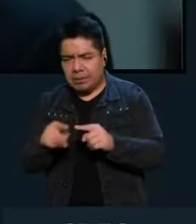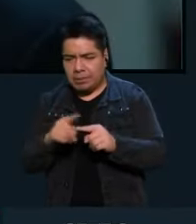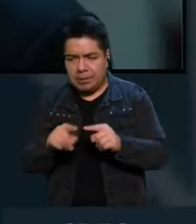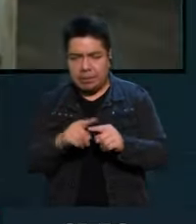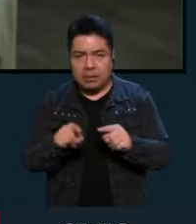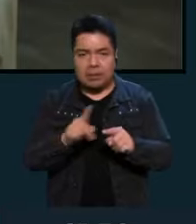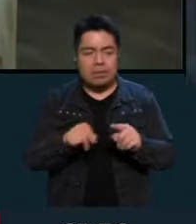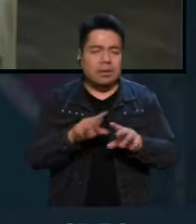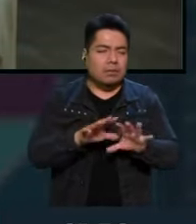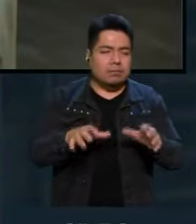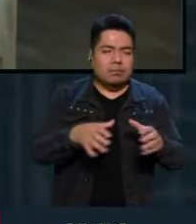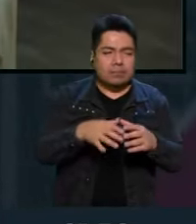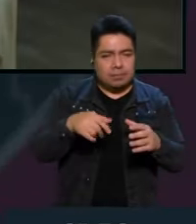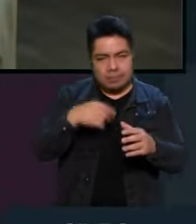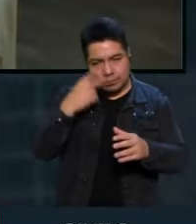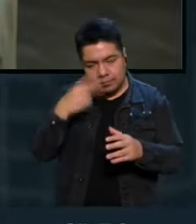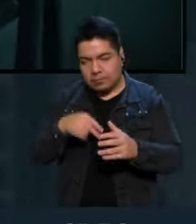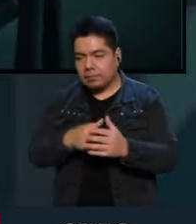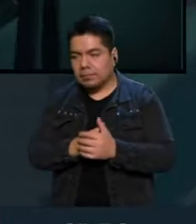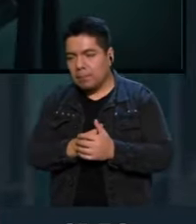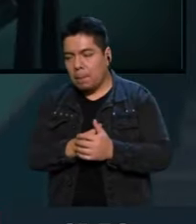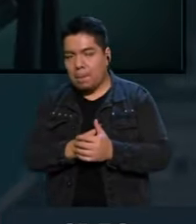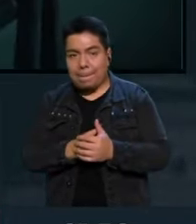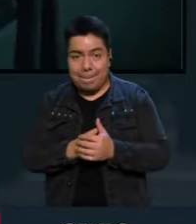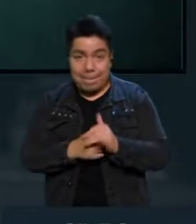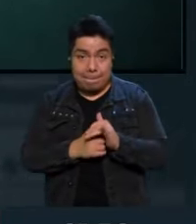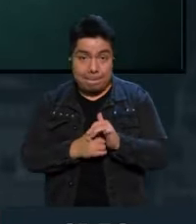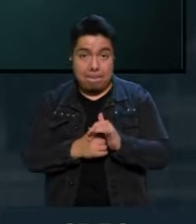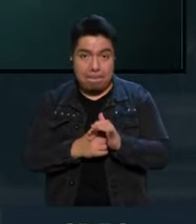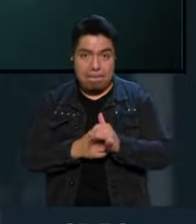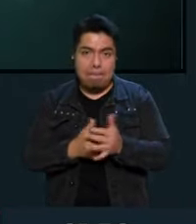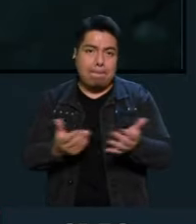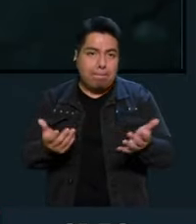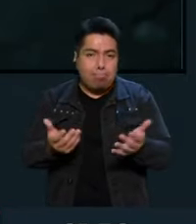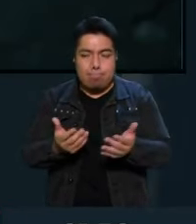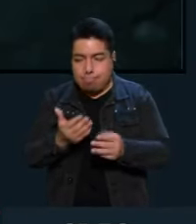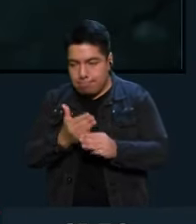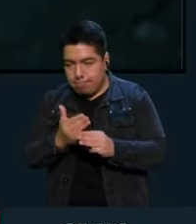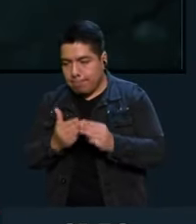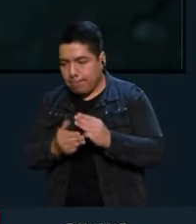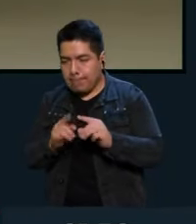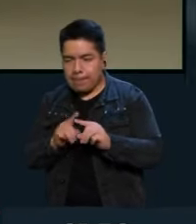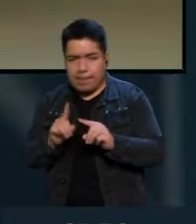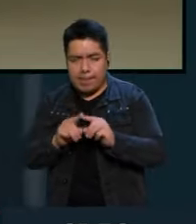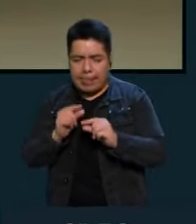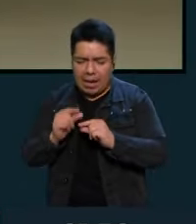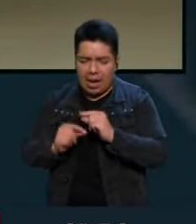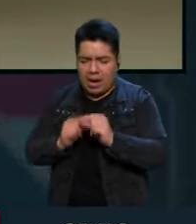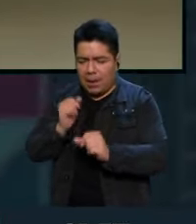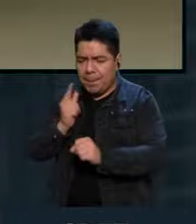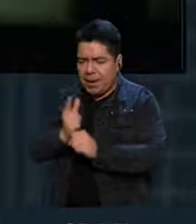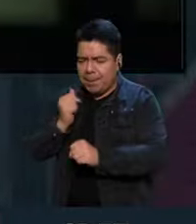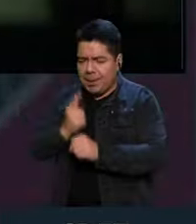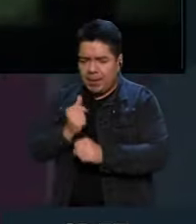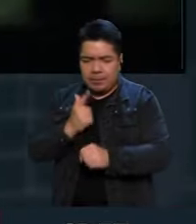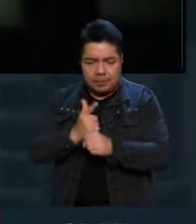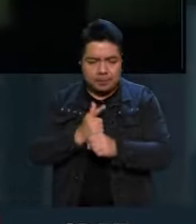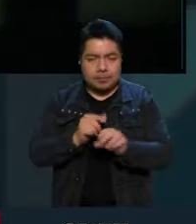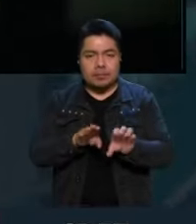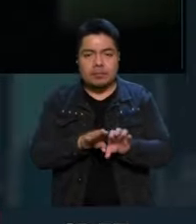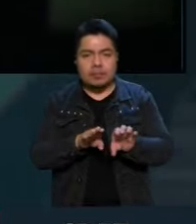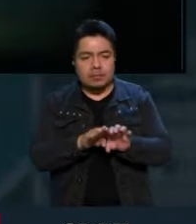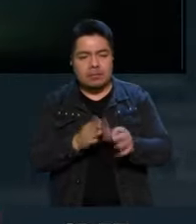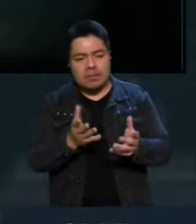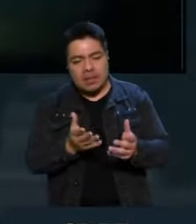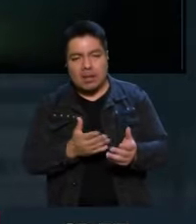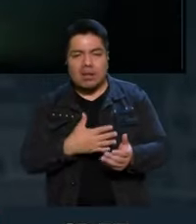son coyunturales en nuestro país, y que si hay materiales que nos ayuden a ver cómo se construye la